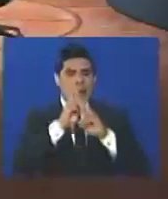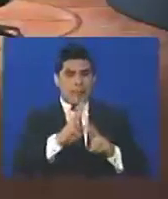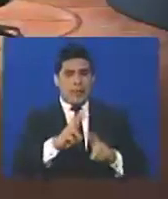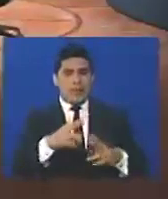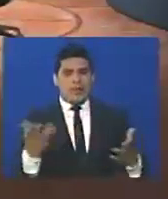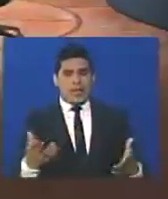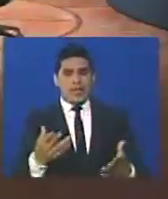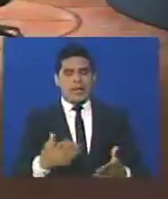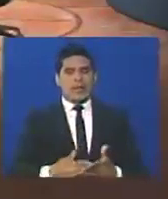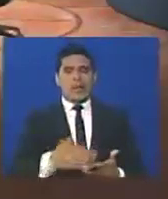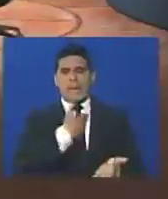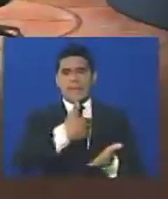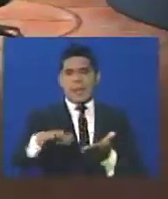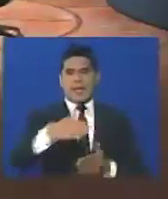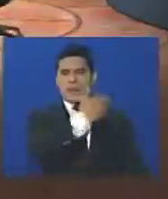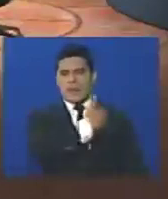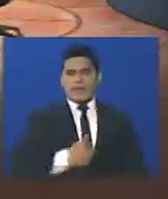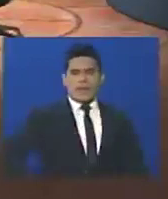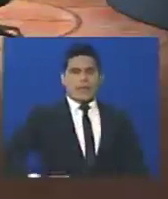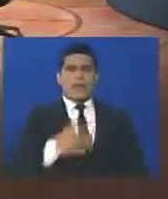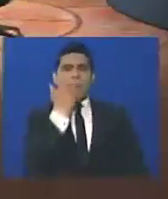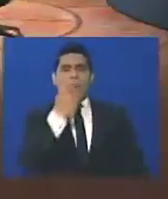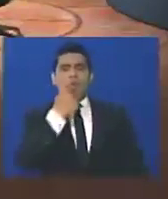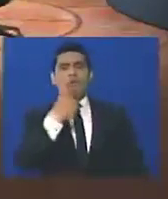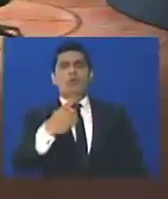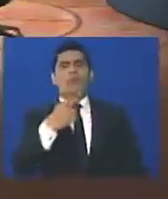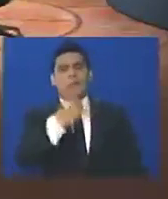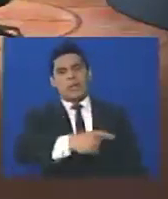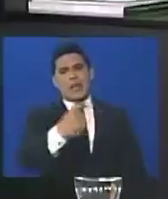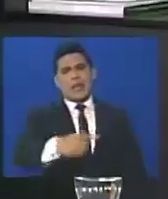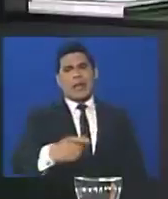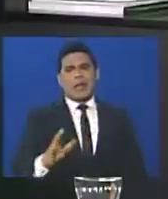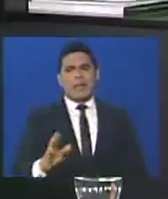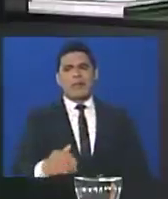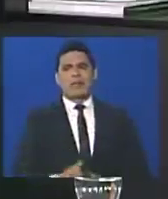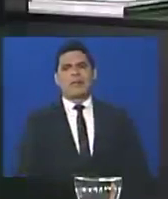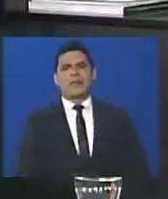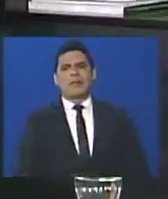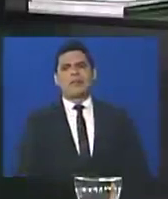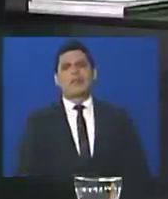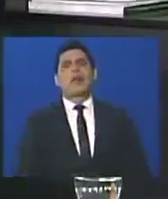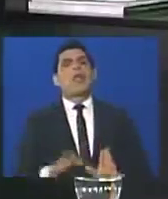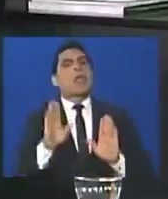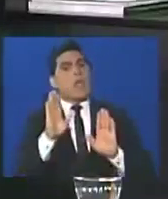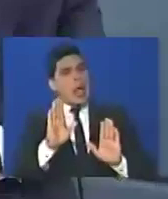entonces, vete Maduro, mira lo que la gente dice, pero yo no estoy hablando de eso,